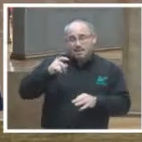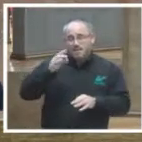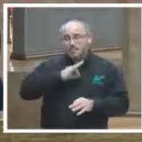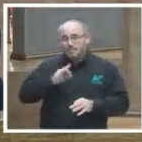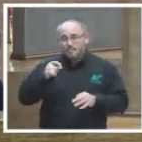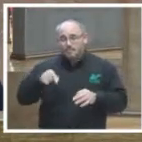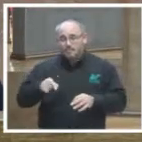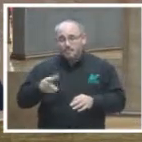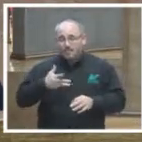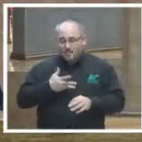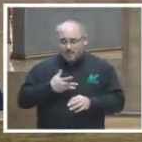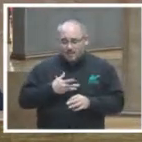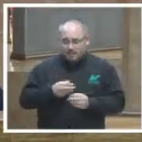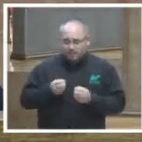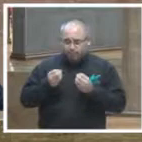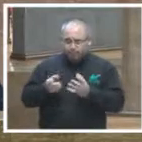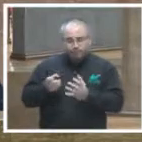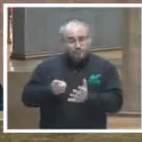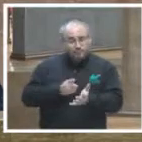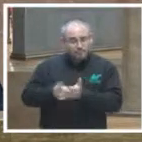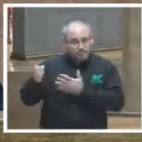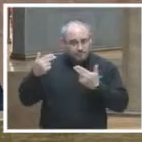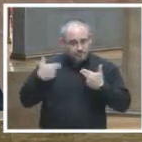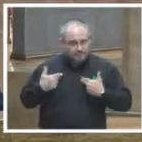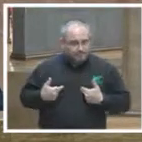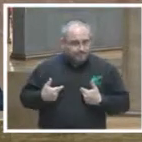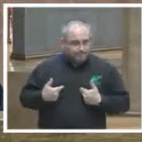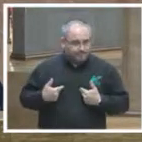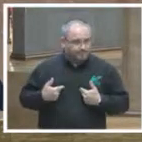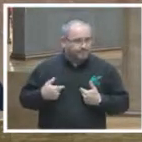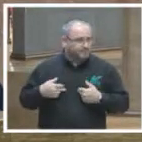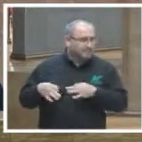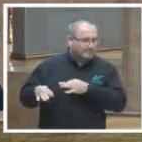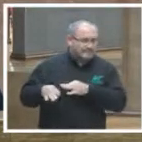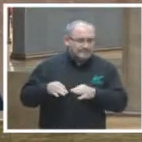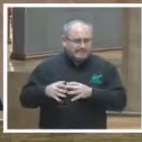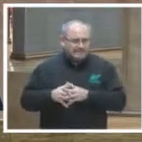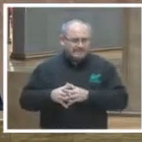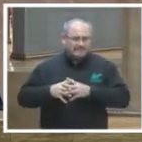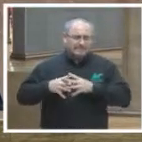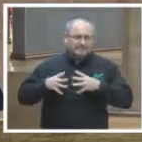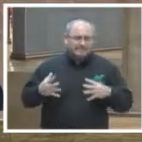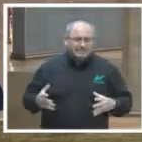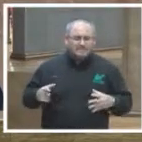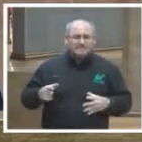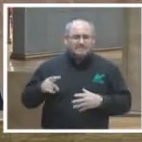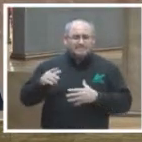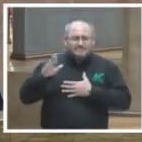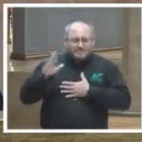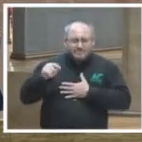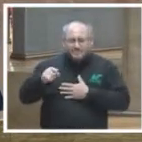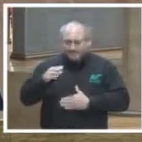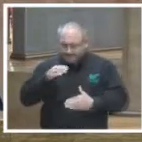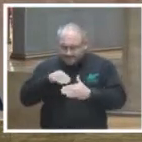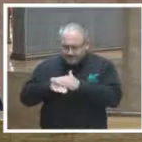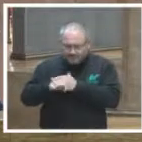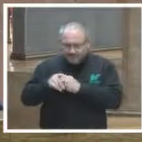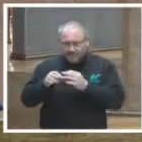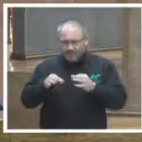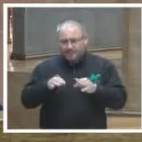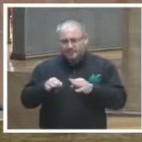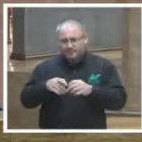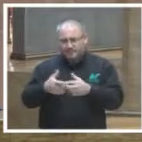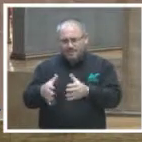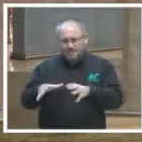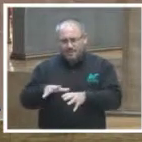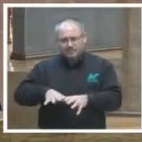de los derechos humanos. La labor inconmucerable del Tribunal está comprometida con la sociedad mexicana y sobre